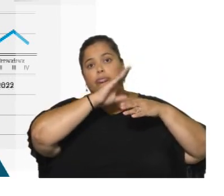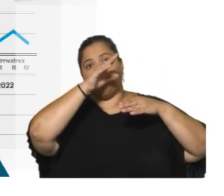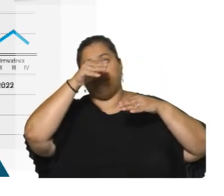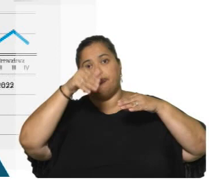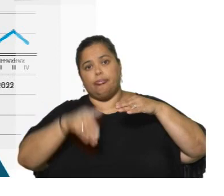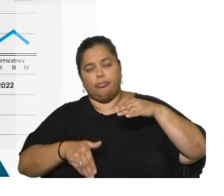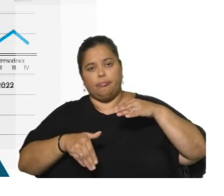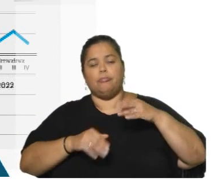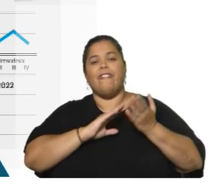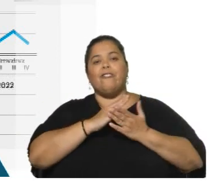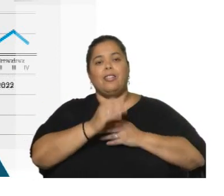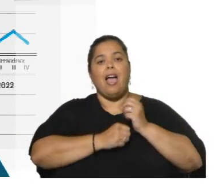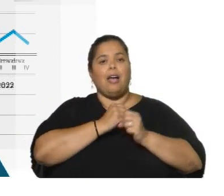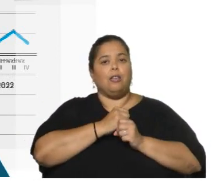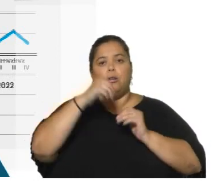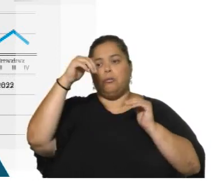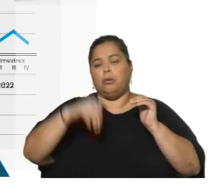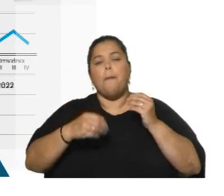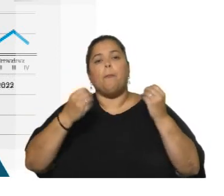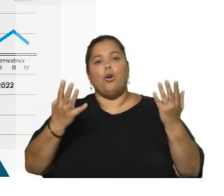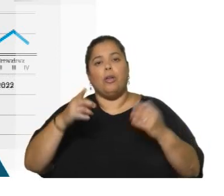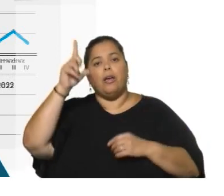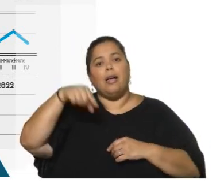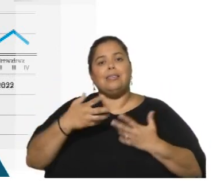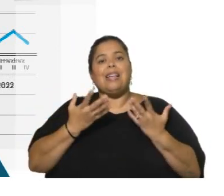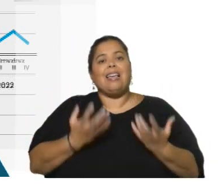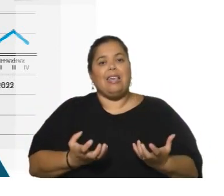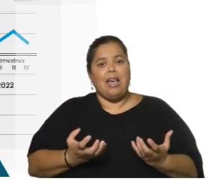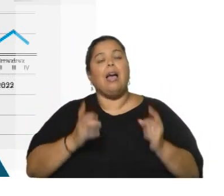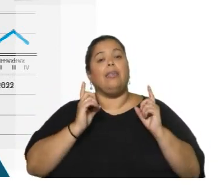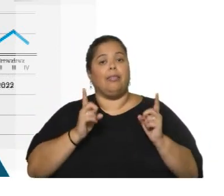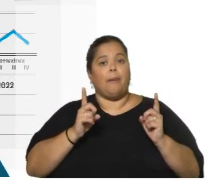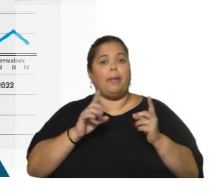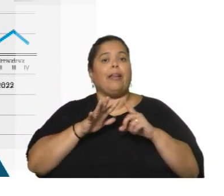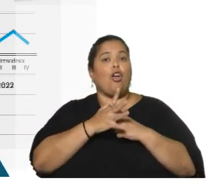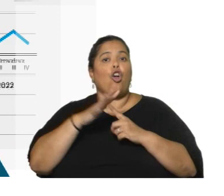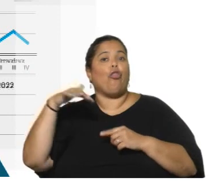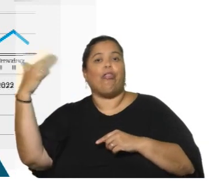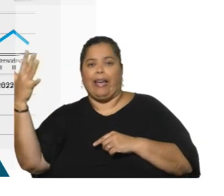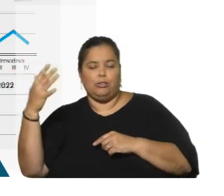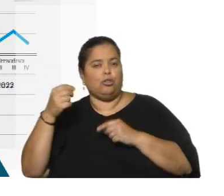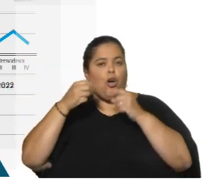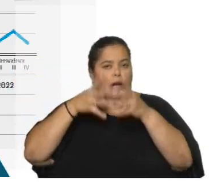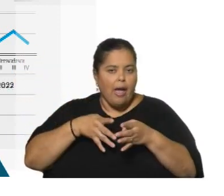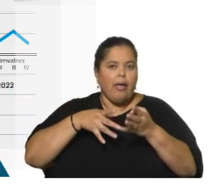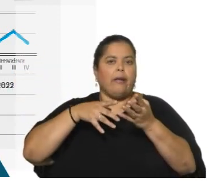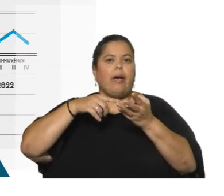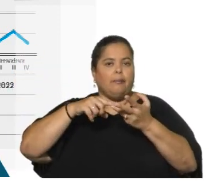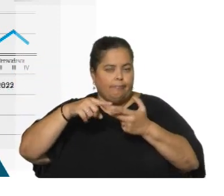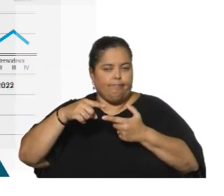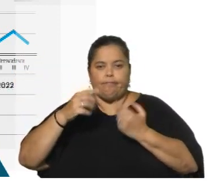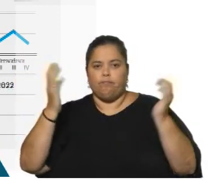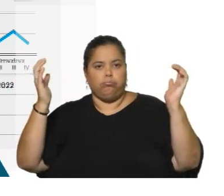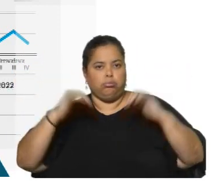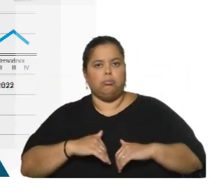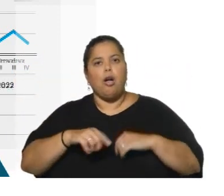golpeados especialmente por la sequía y un contexto externo que ha sido desfavorable. El agropecuario, con una baja muy